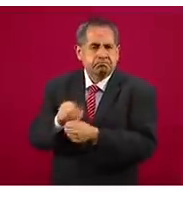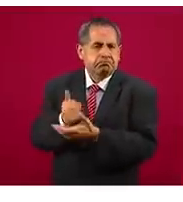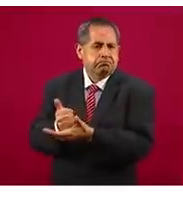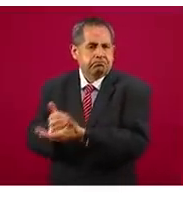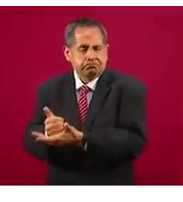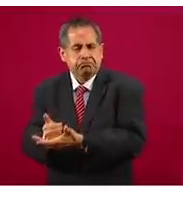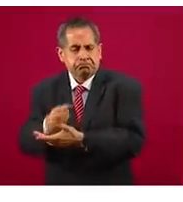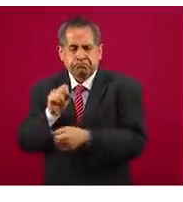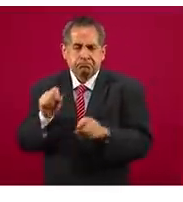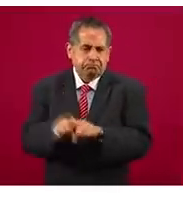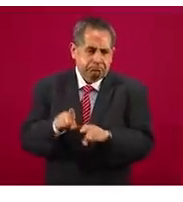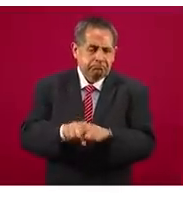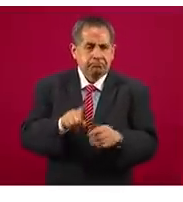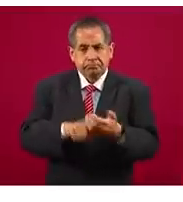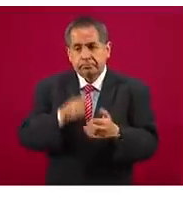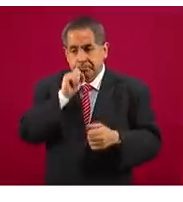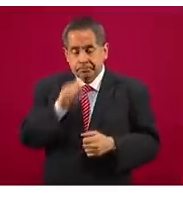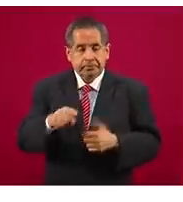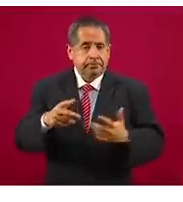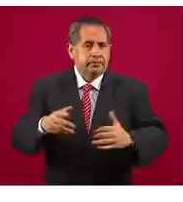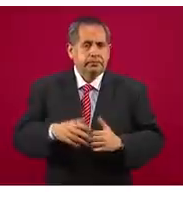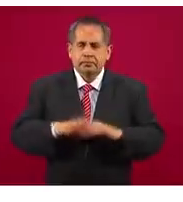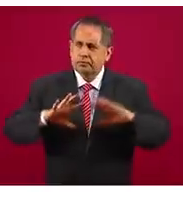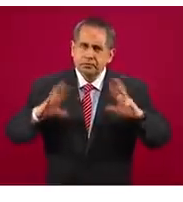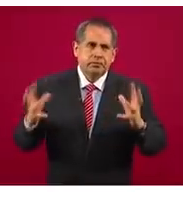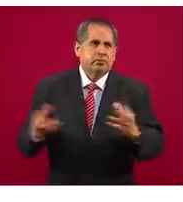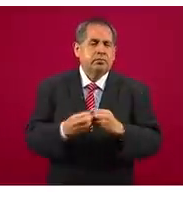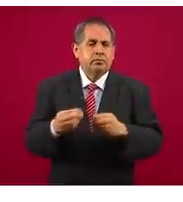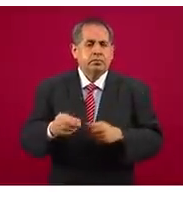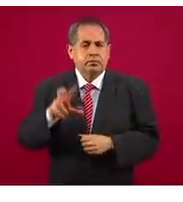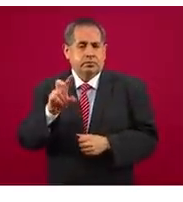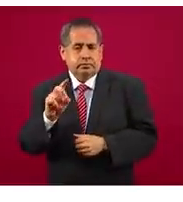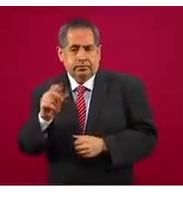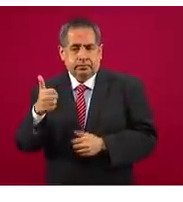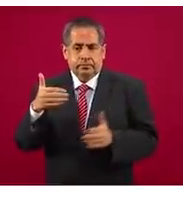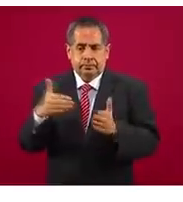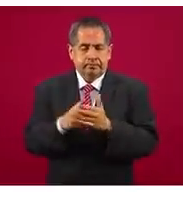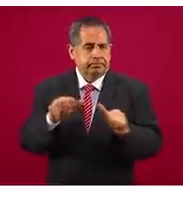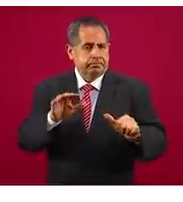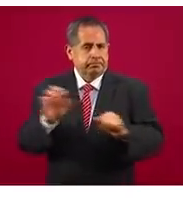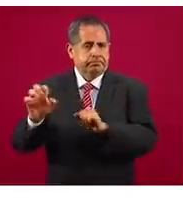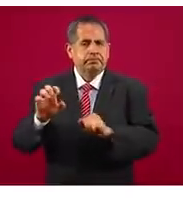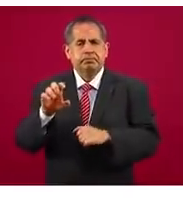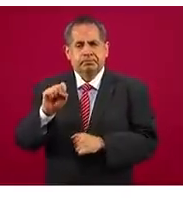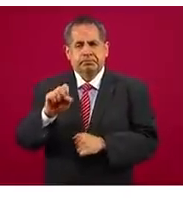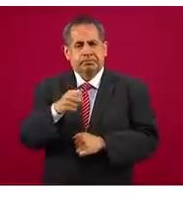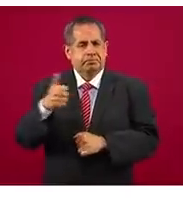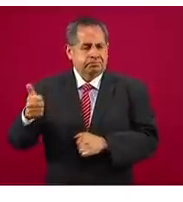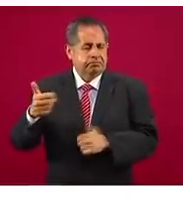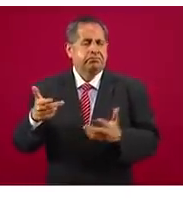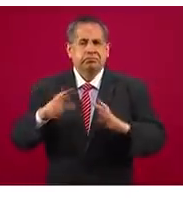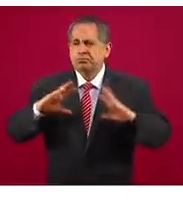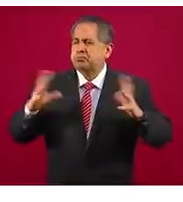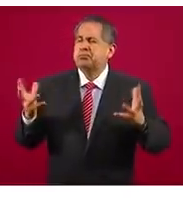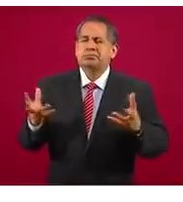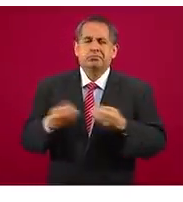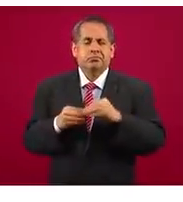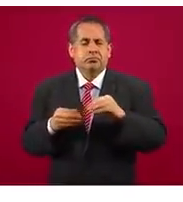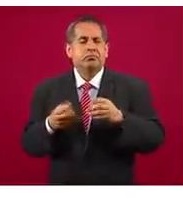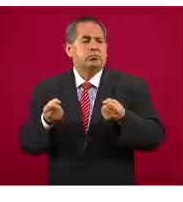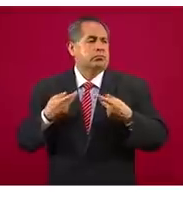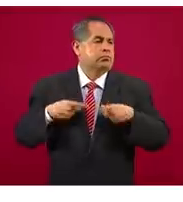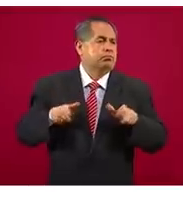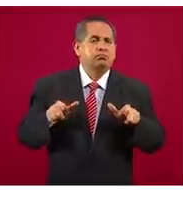y tenemos un total de 36 mil 666, haciendo el total de la fuerza